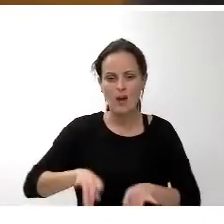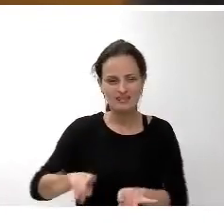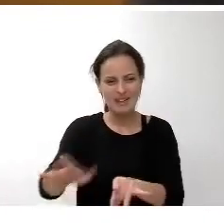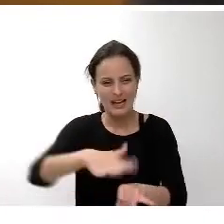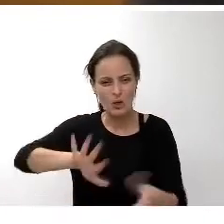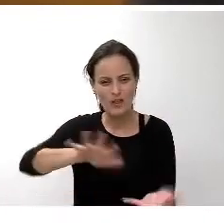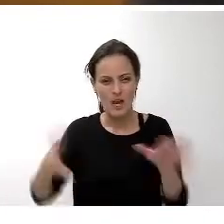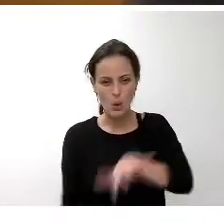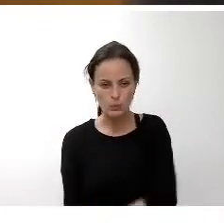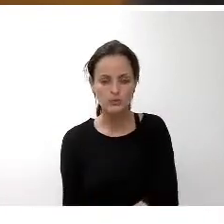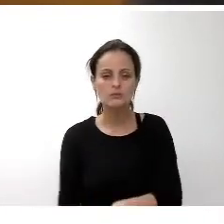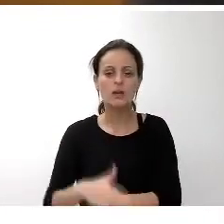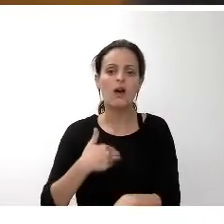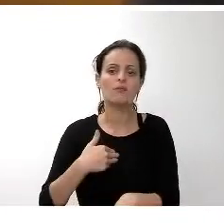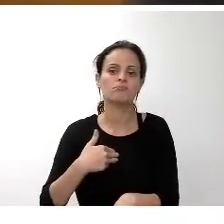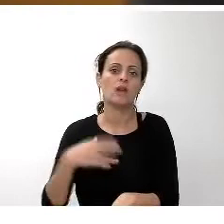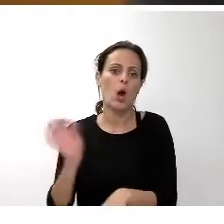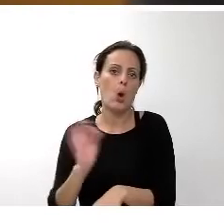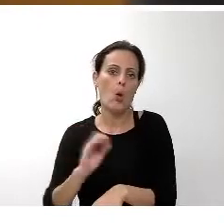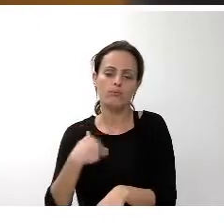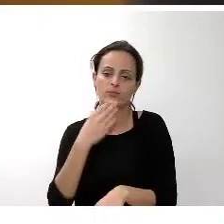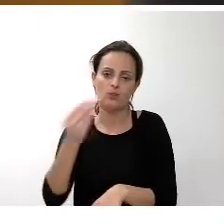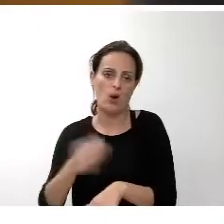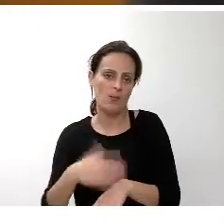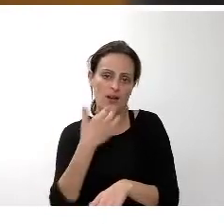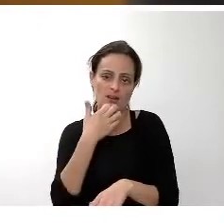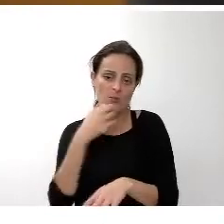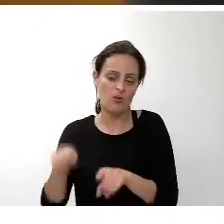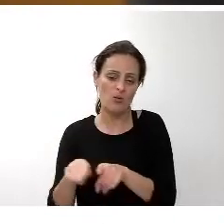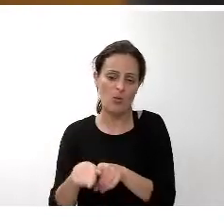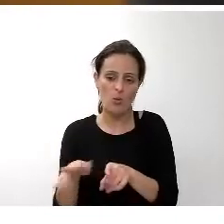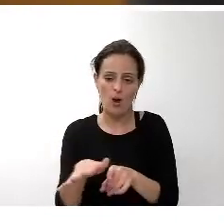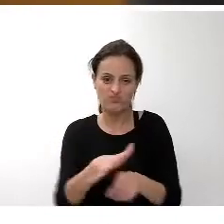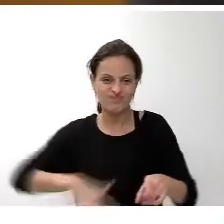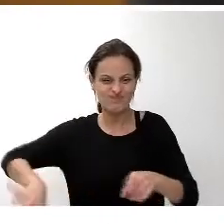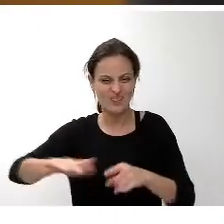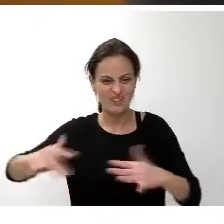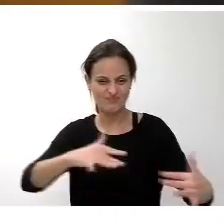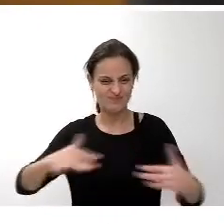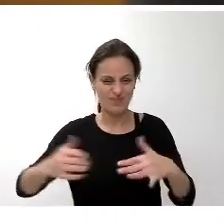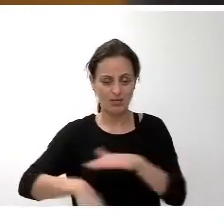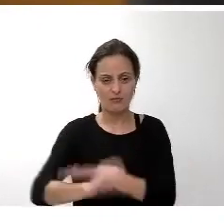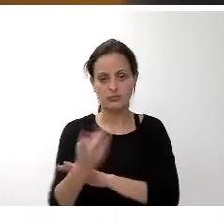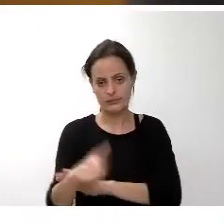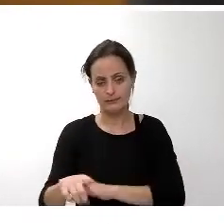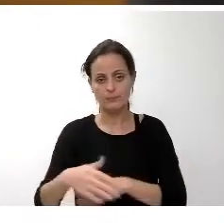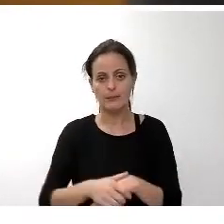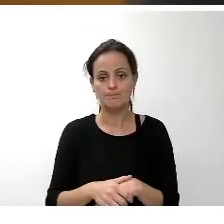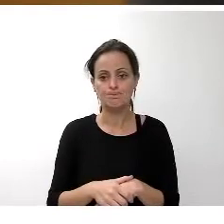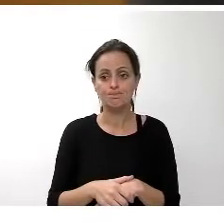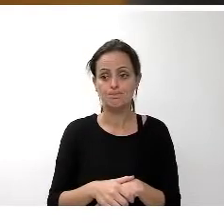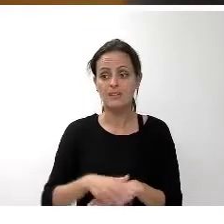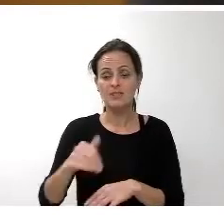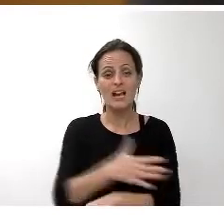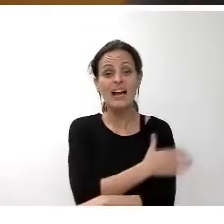y biosaludables o el acondicionamiento de campos de fútbol la mejora de la conectividad en Tenerife supondrá una inversión del cabildo